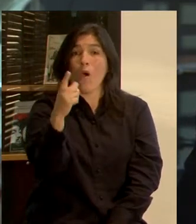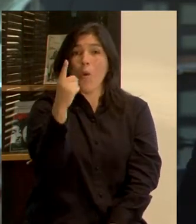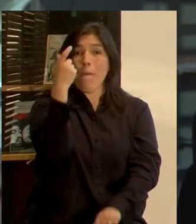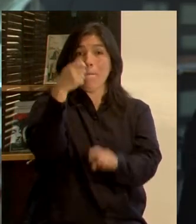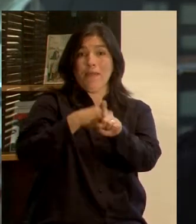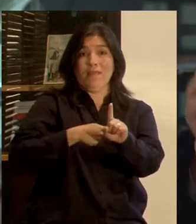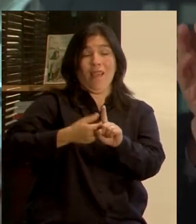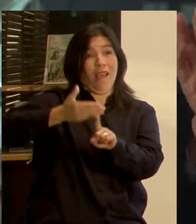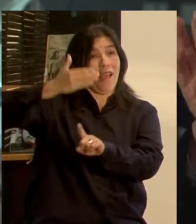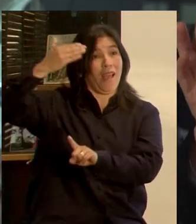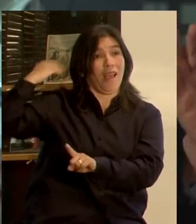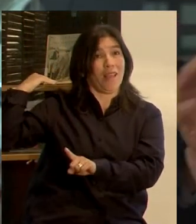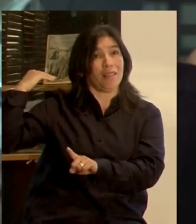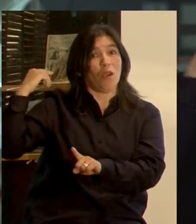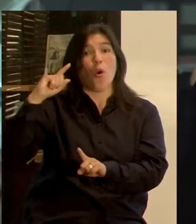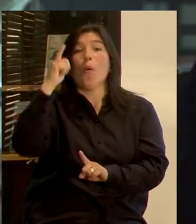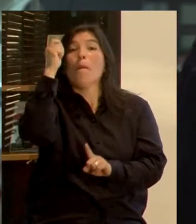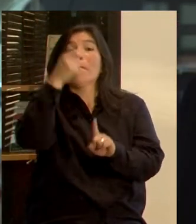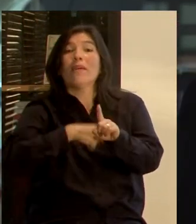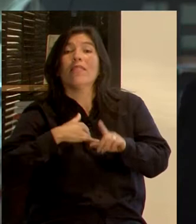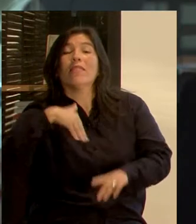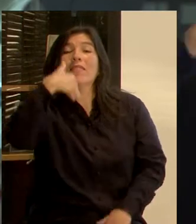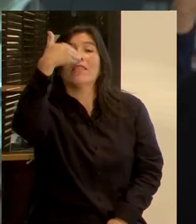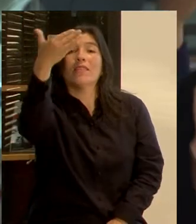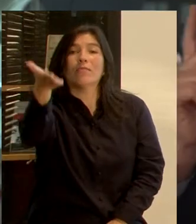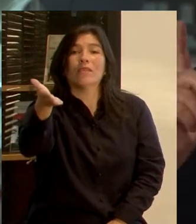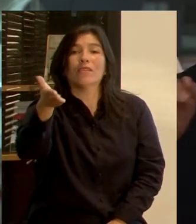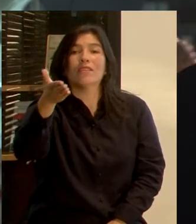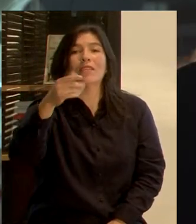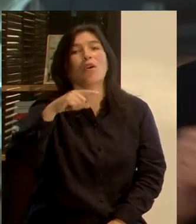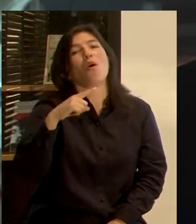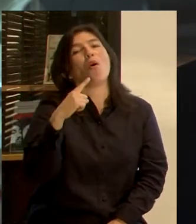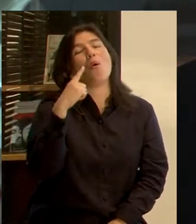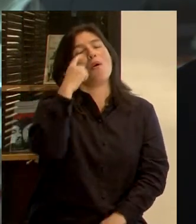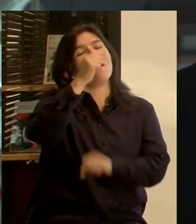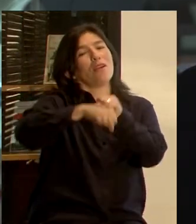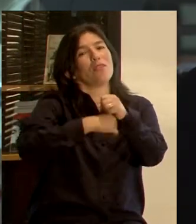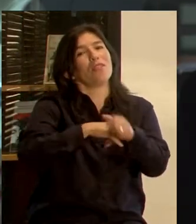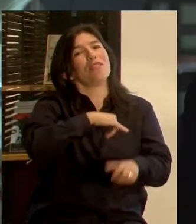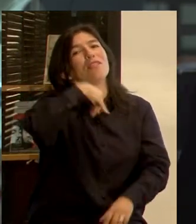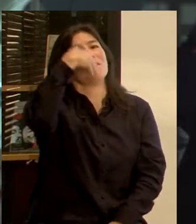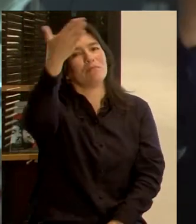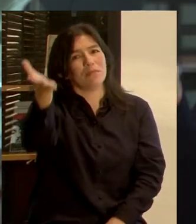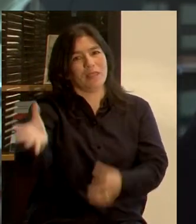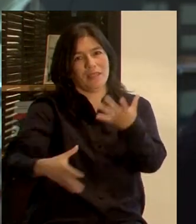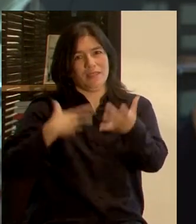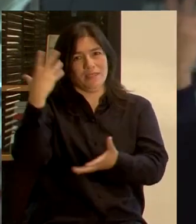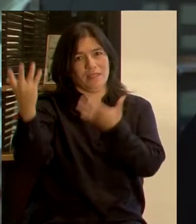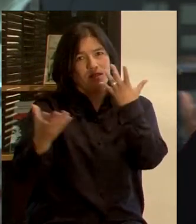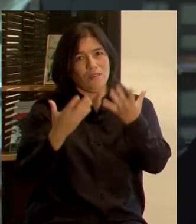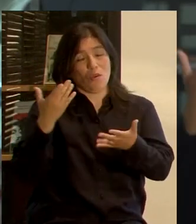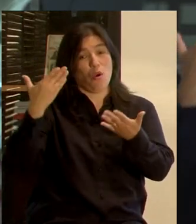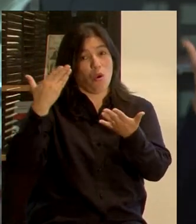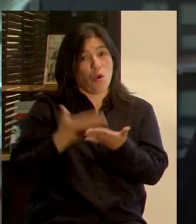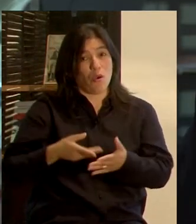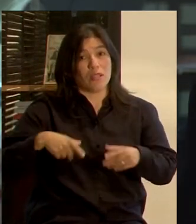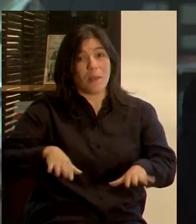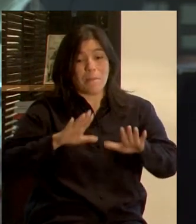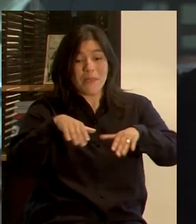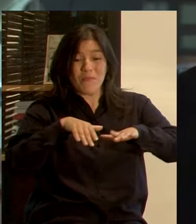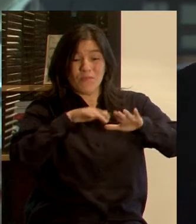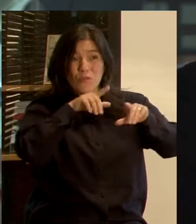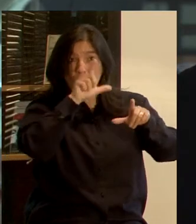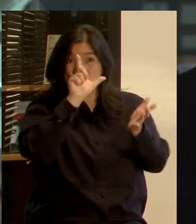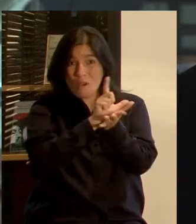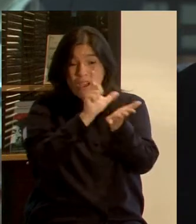del incendio, un mes después del incendio y un año después del incendio. Hoy en día en esas mismas quebradas